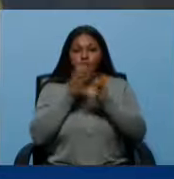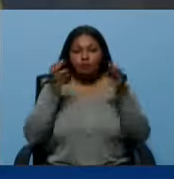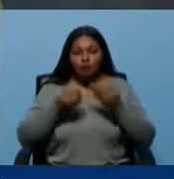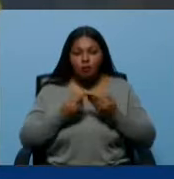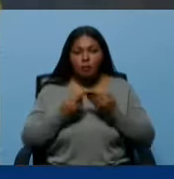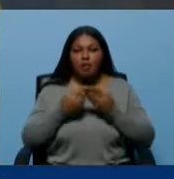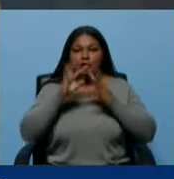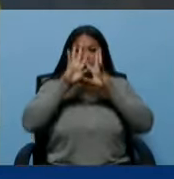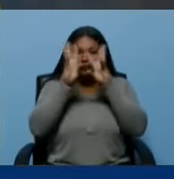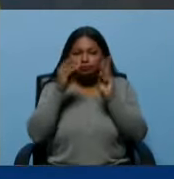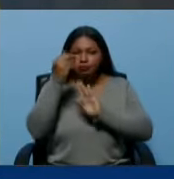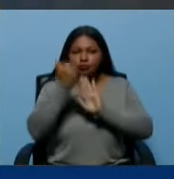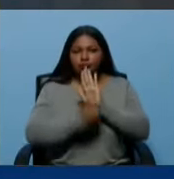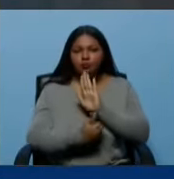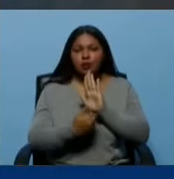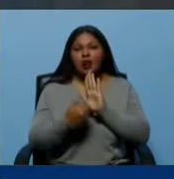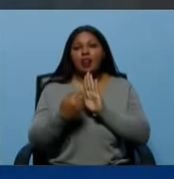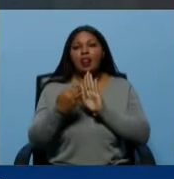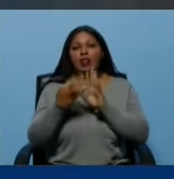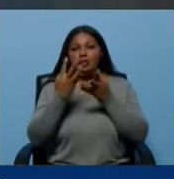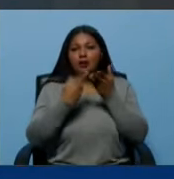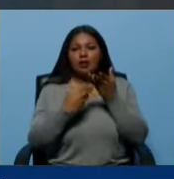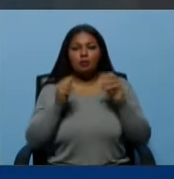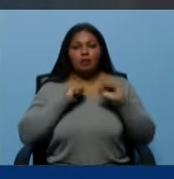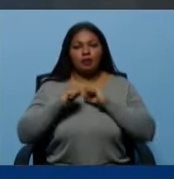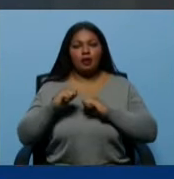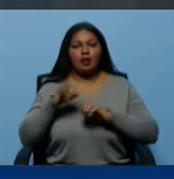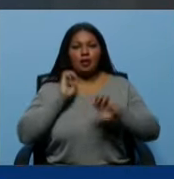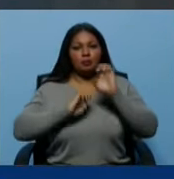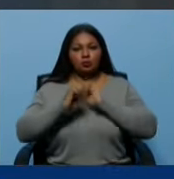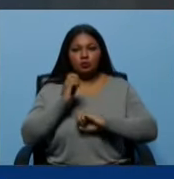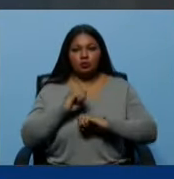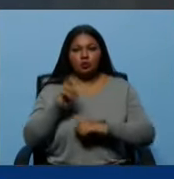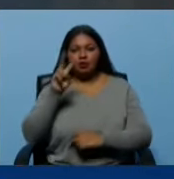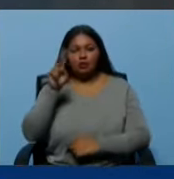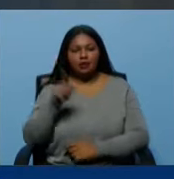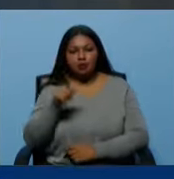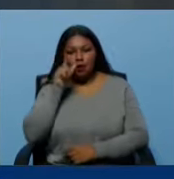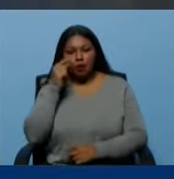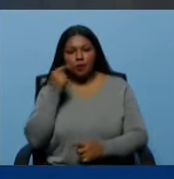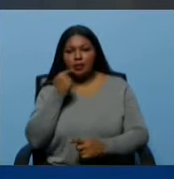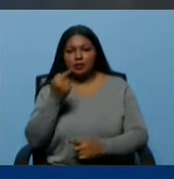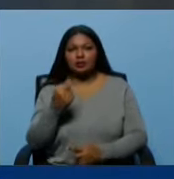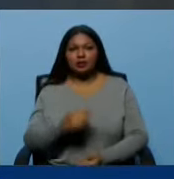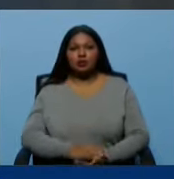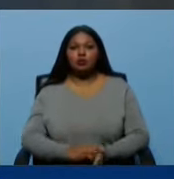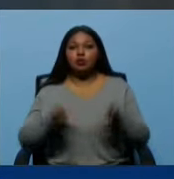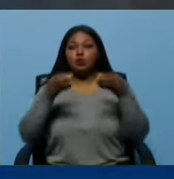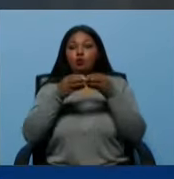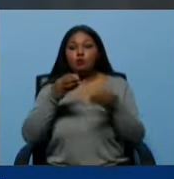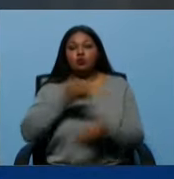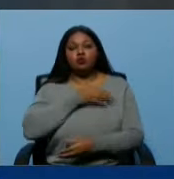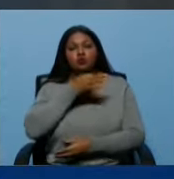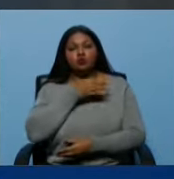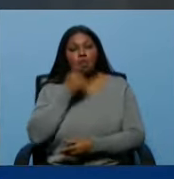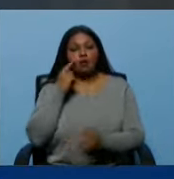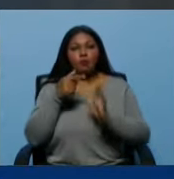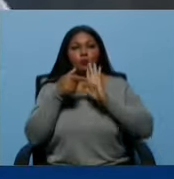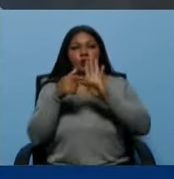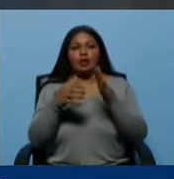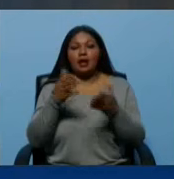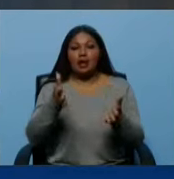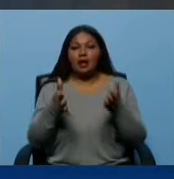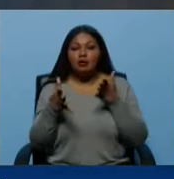relato que moviera las emociones de los venezolanos y la venezolana para decir que un sector de la sociedad, que además ganó las